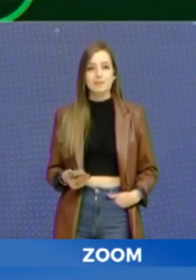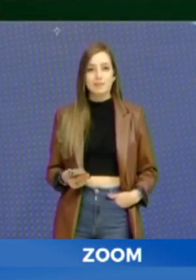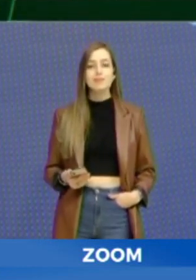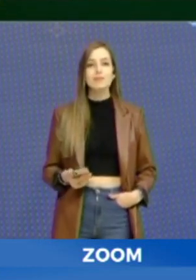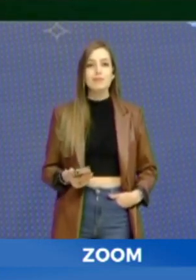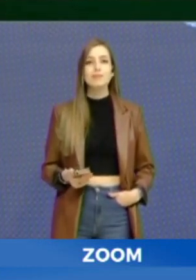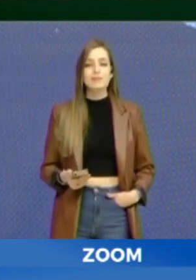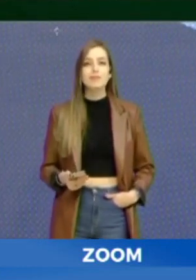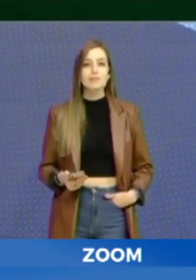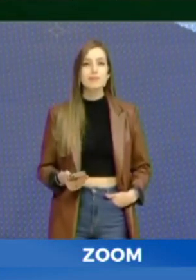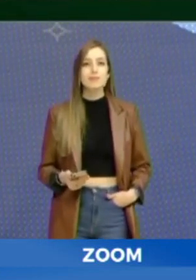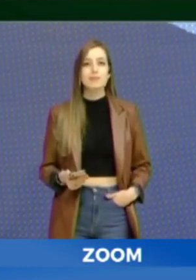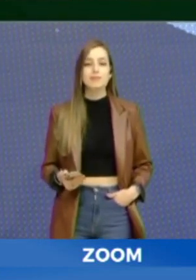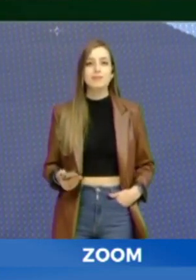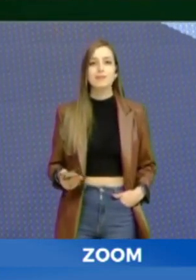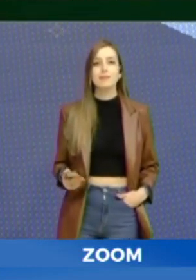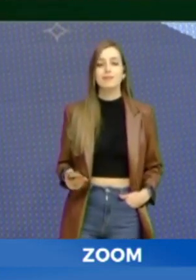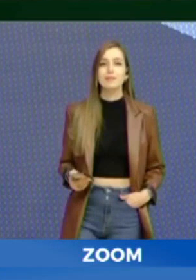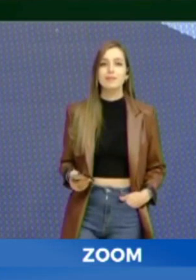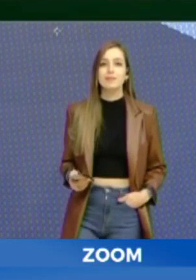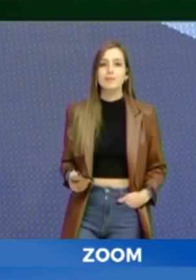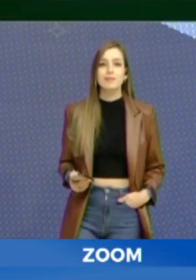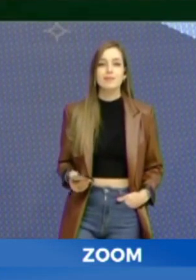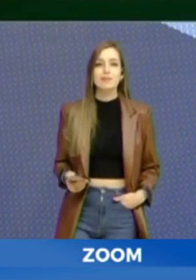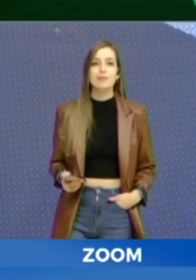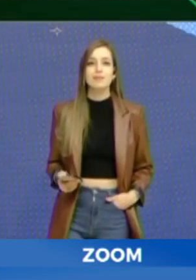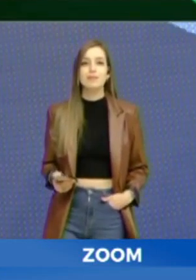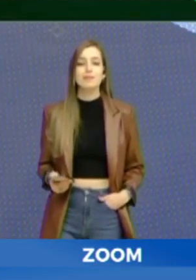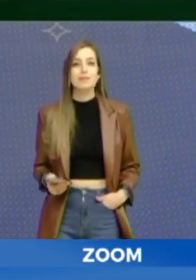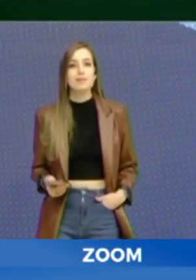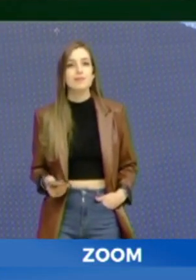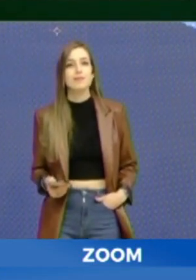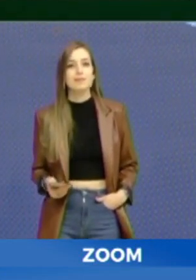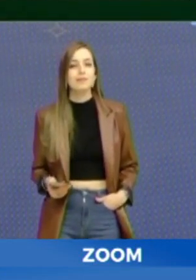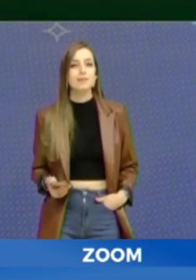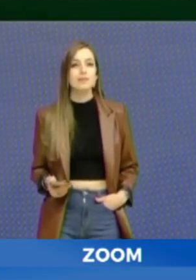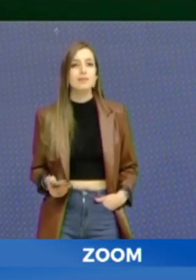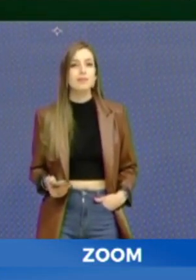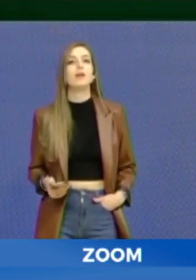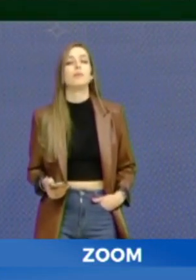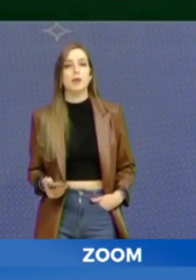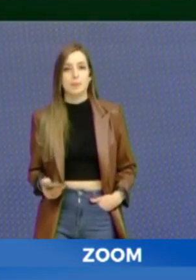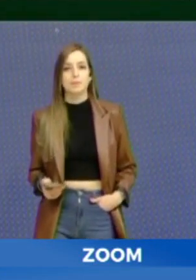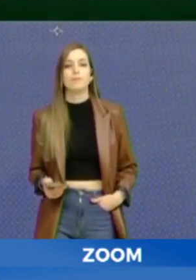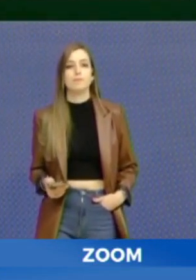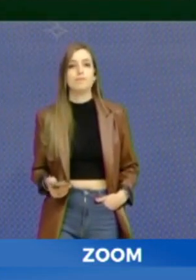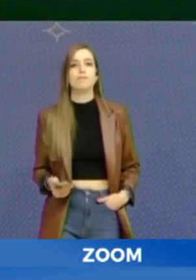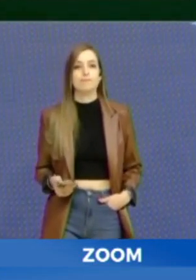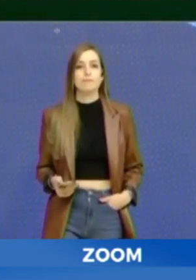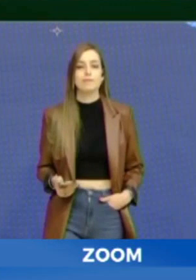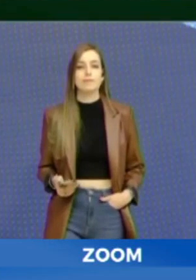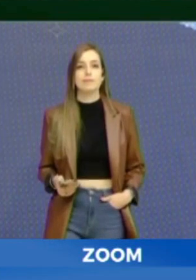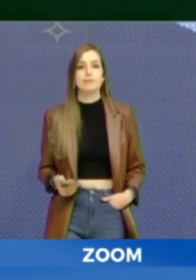conmemoración. En los 125 años lo hicimos también a través de... pero a través de una tarjeta, lo que nos